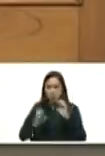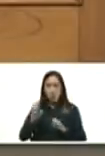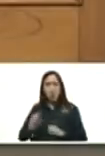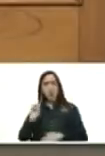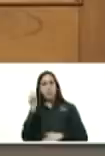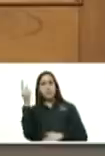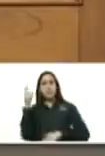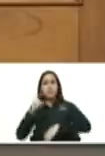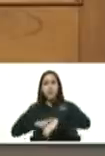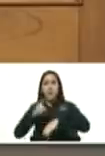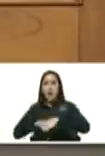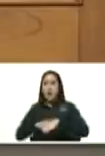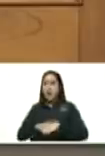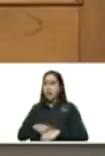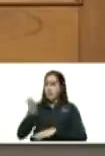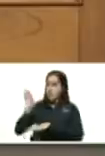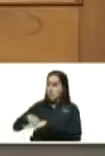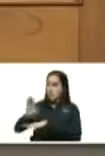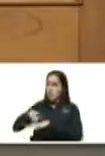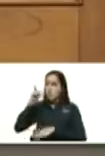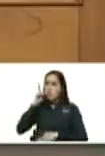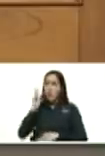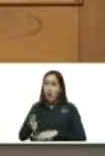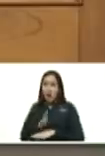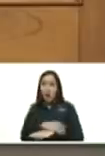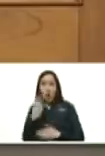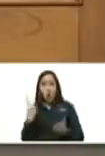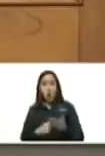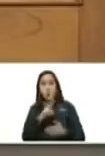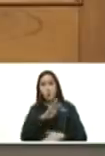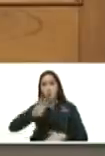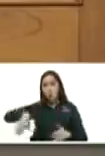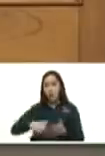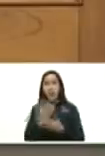primera etapa señora vicepresidenta del 2004 al 2014